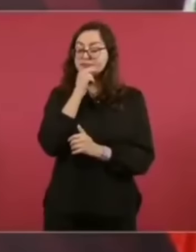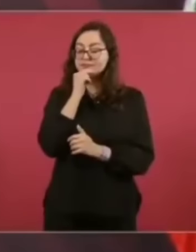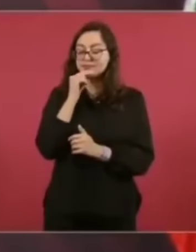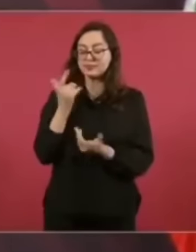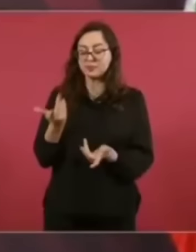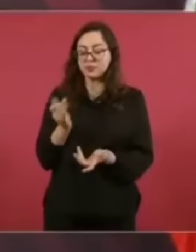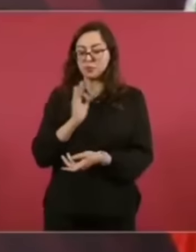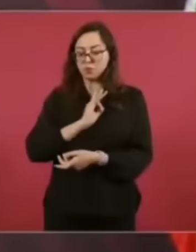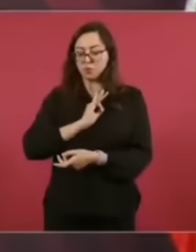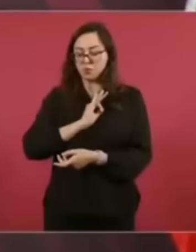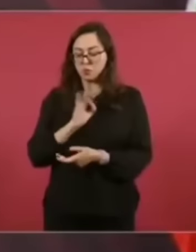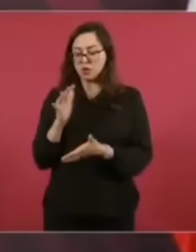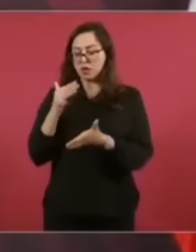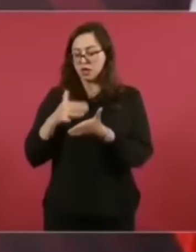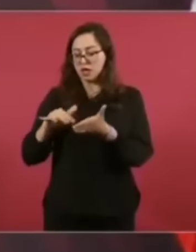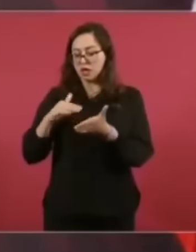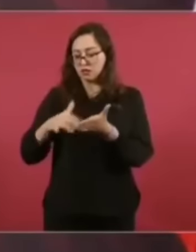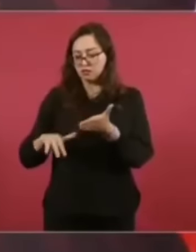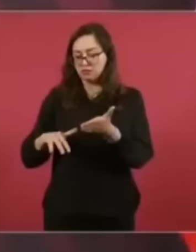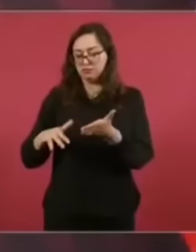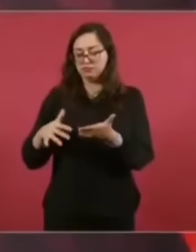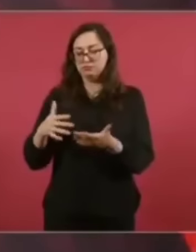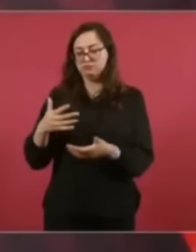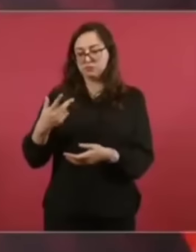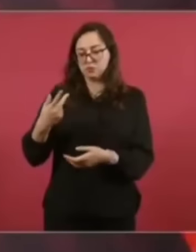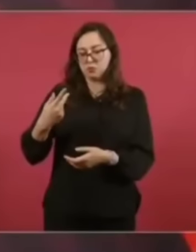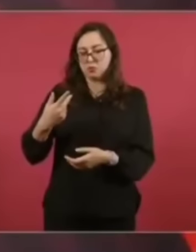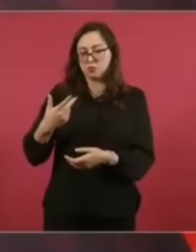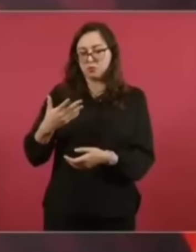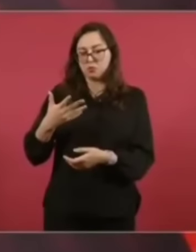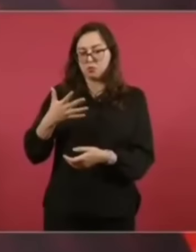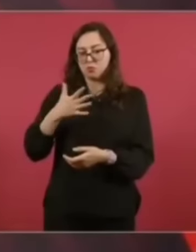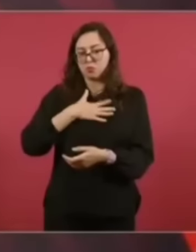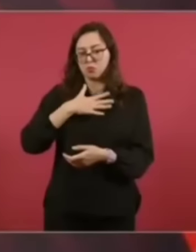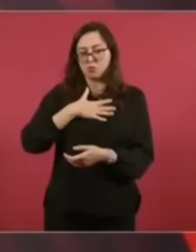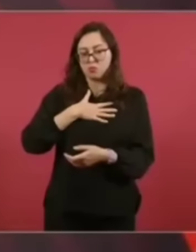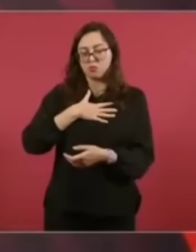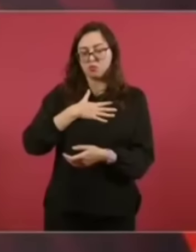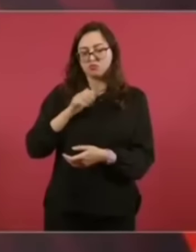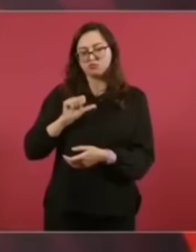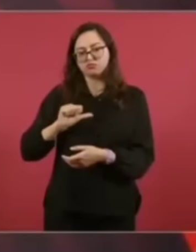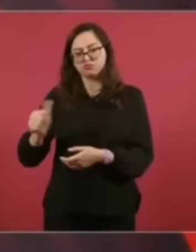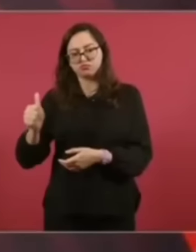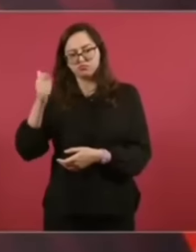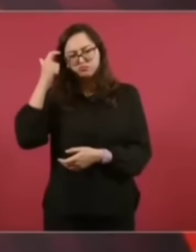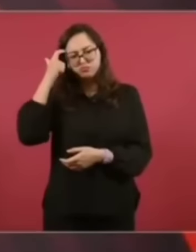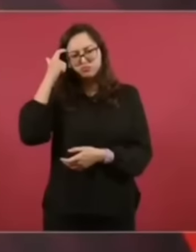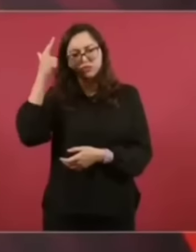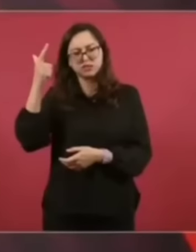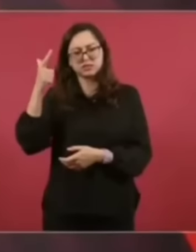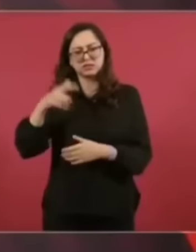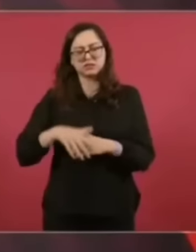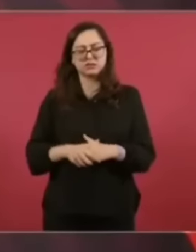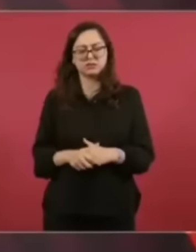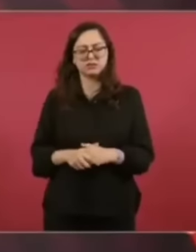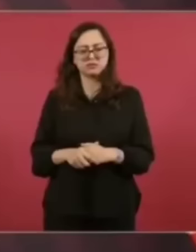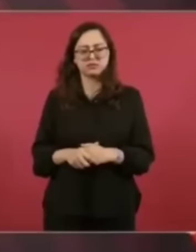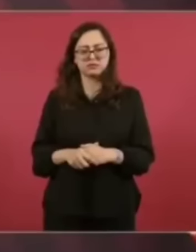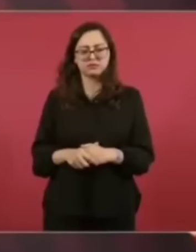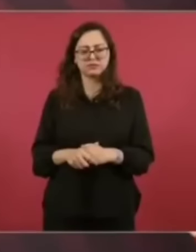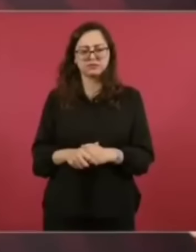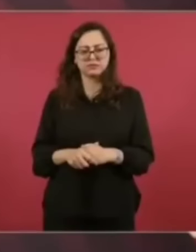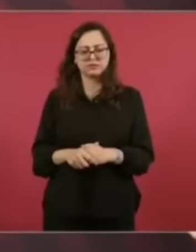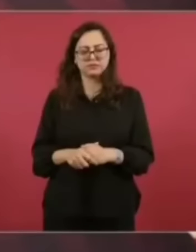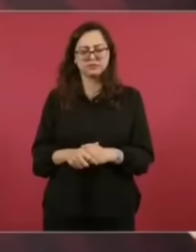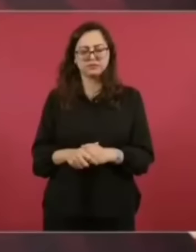propias o de otros autores, en